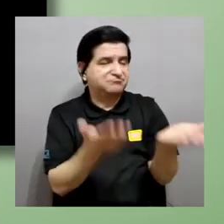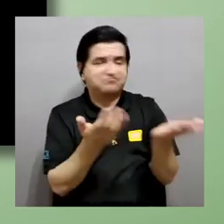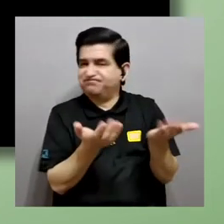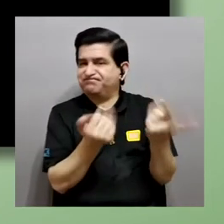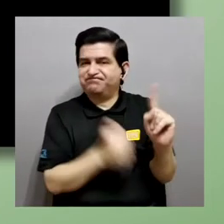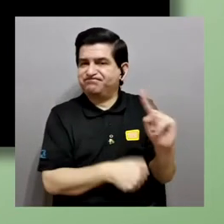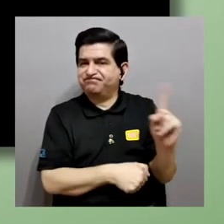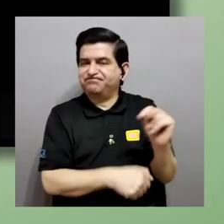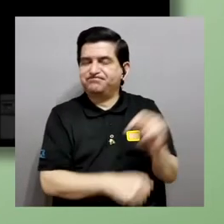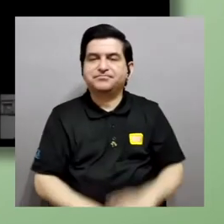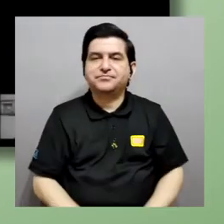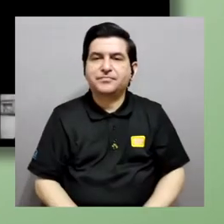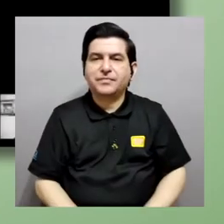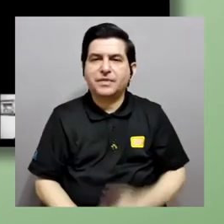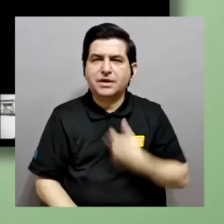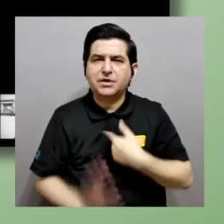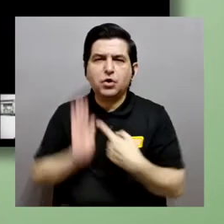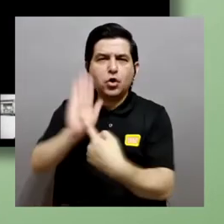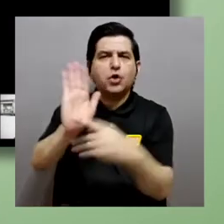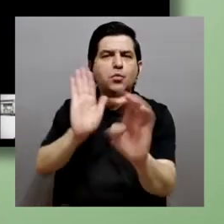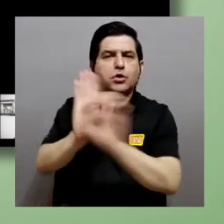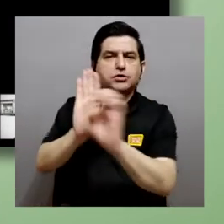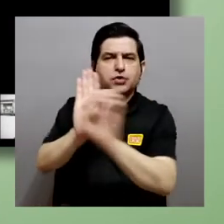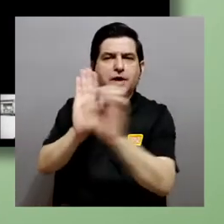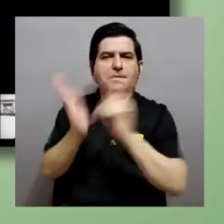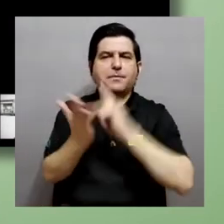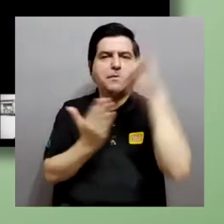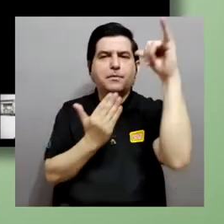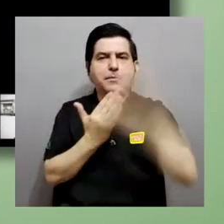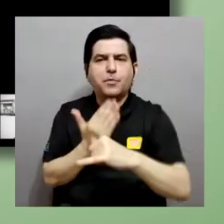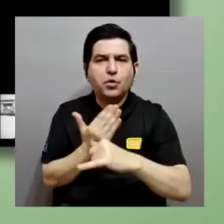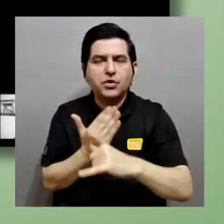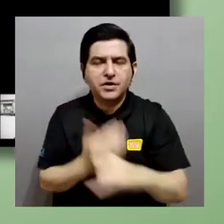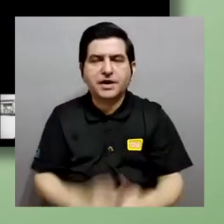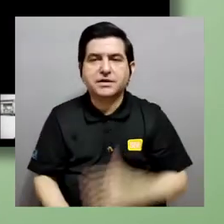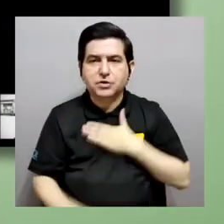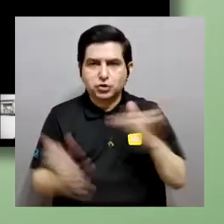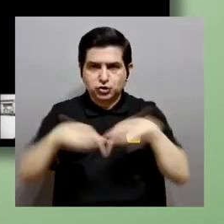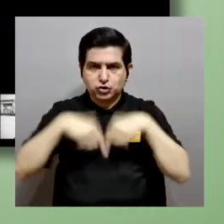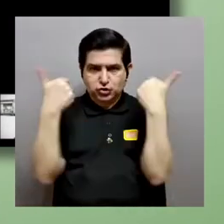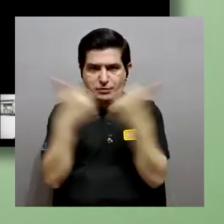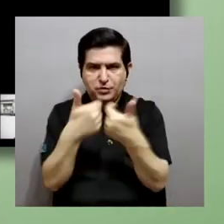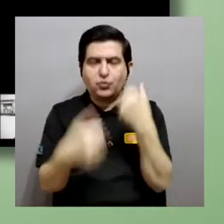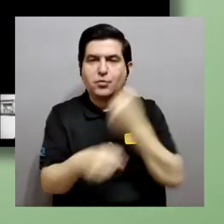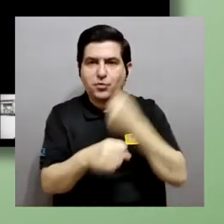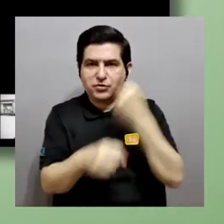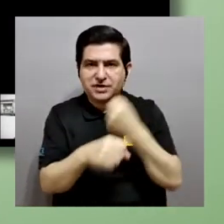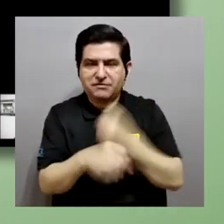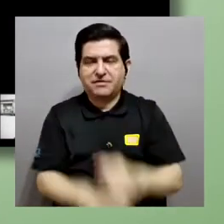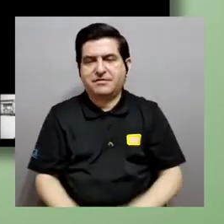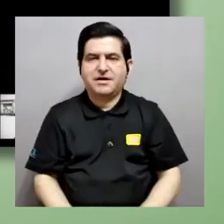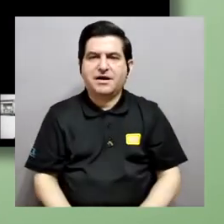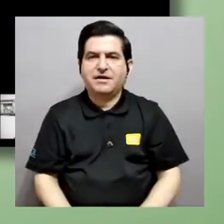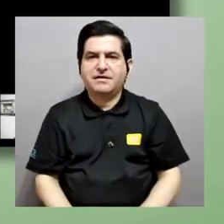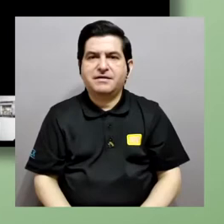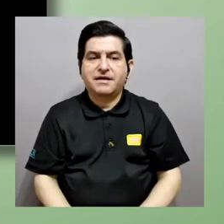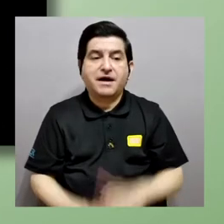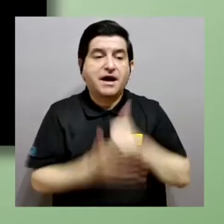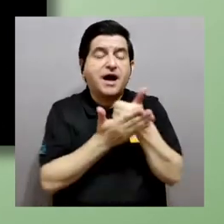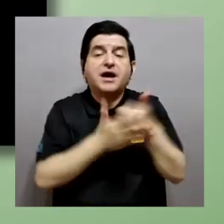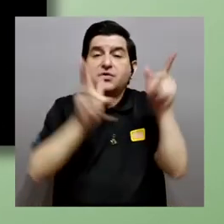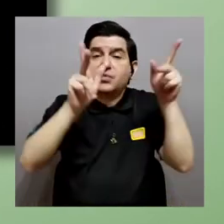eliminar. Aquí les dejo algunos de los ejemplos de los proyectos que hay en mi grupo. Trabajamos desde cómo